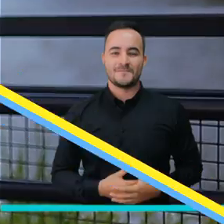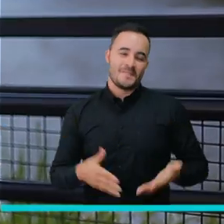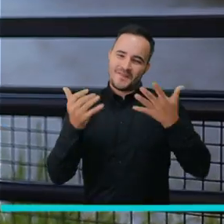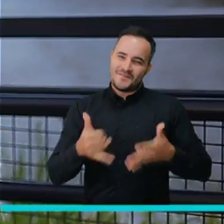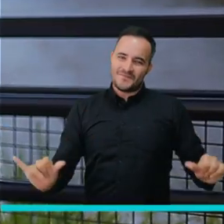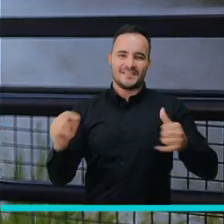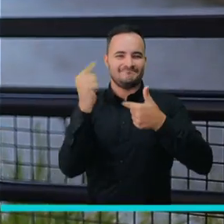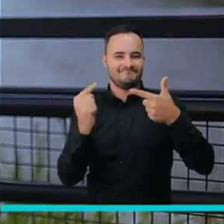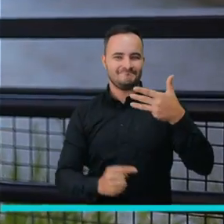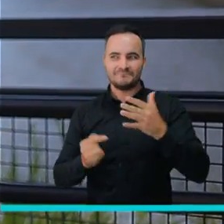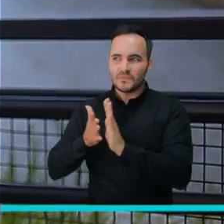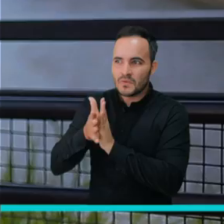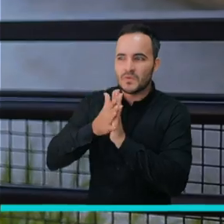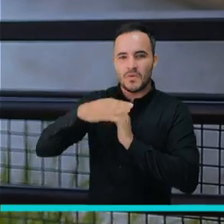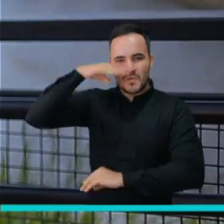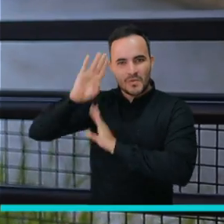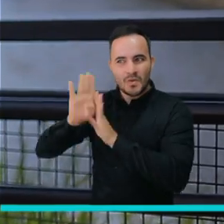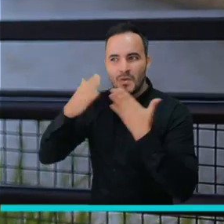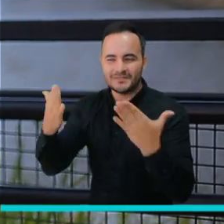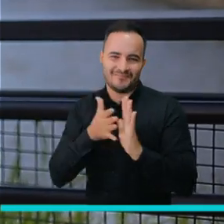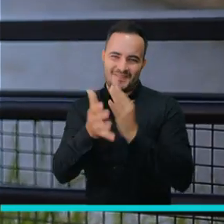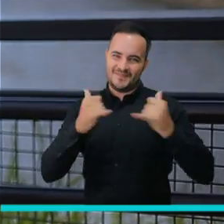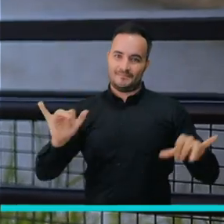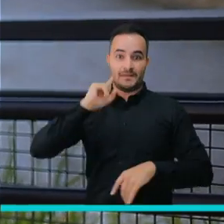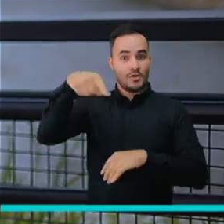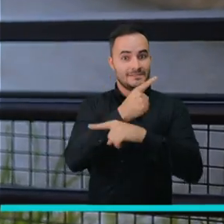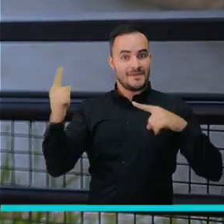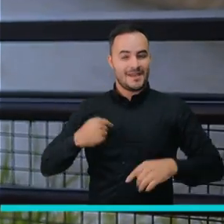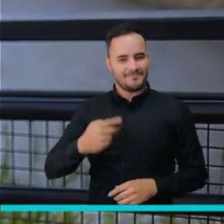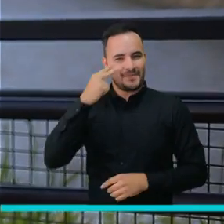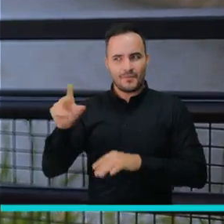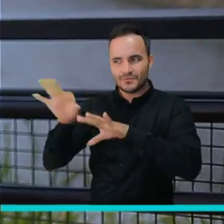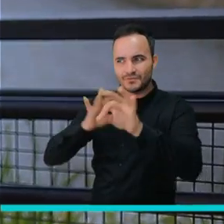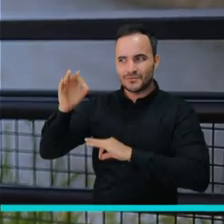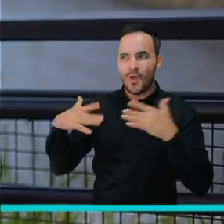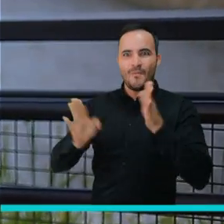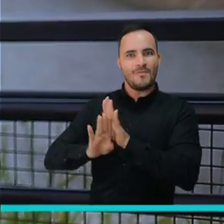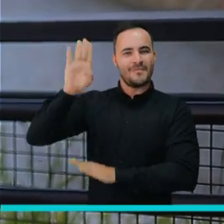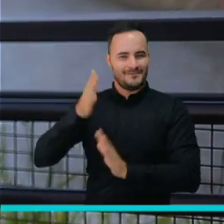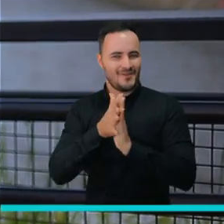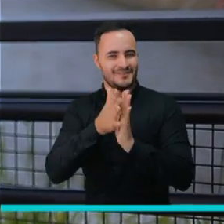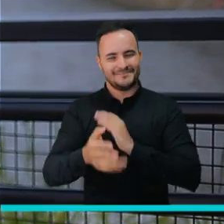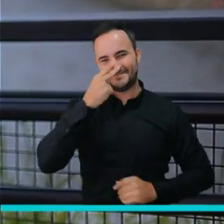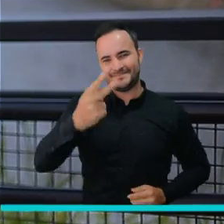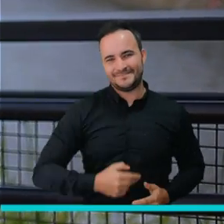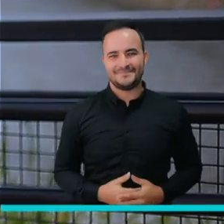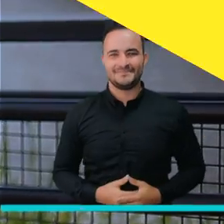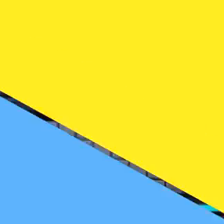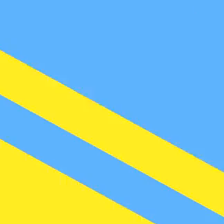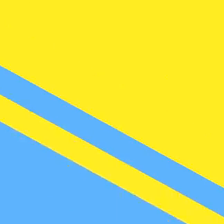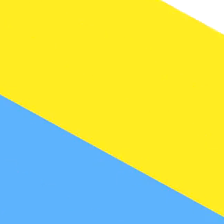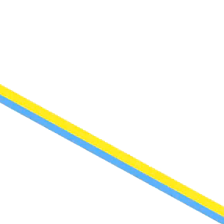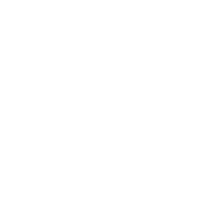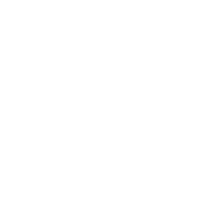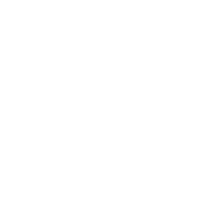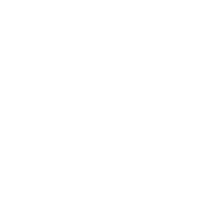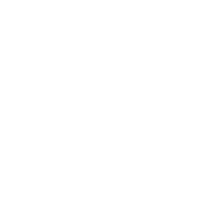Hasta aquí otra emisión de Medellín Conecta TV. Los esperamos la próxima semana con más historias de nuestra Medellín Futuro.